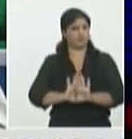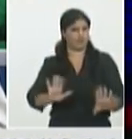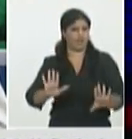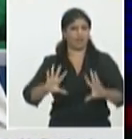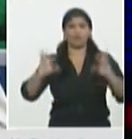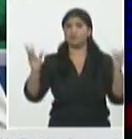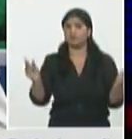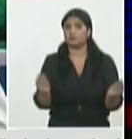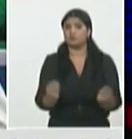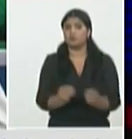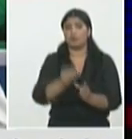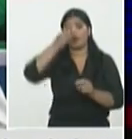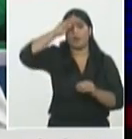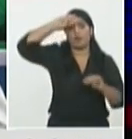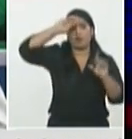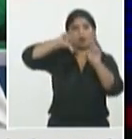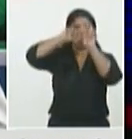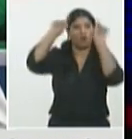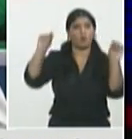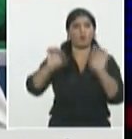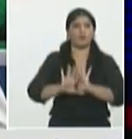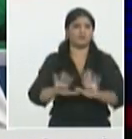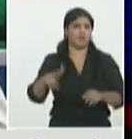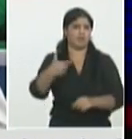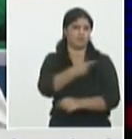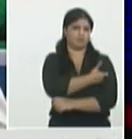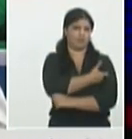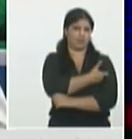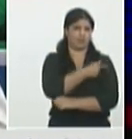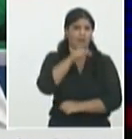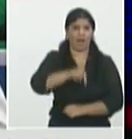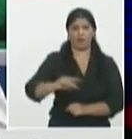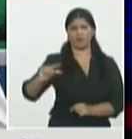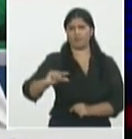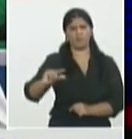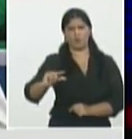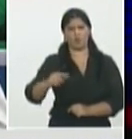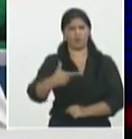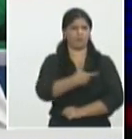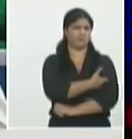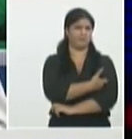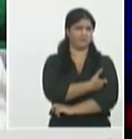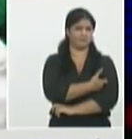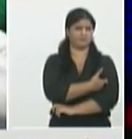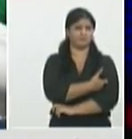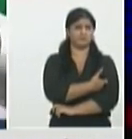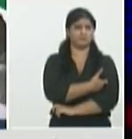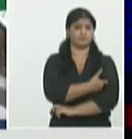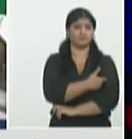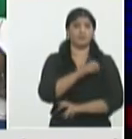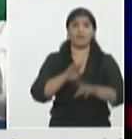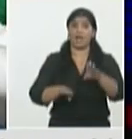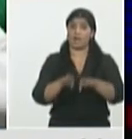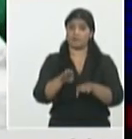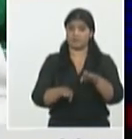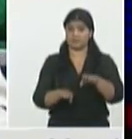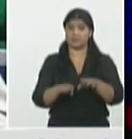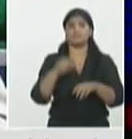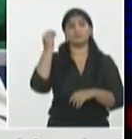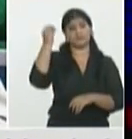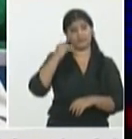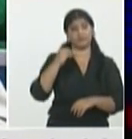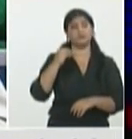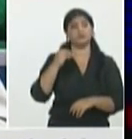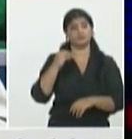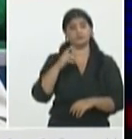inmunizada por lo tanto aunque nos moleste a veces nos queda un tiempo el distanciamiento nos